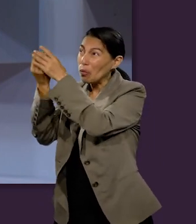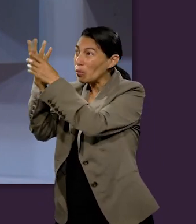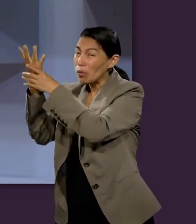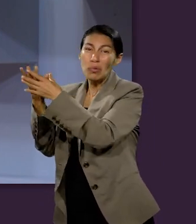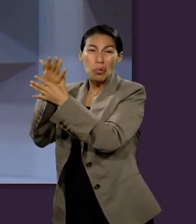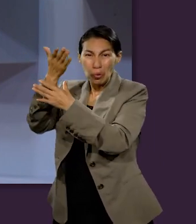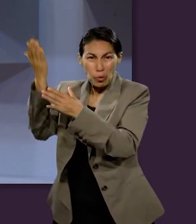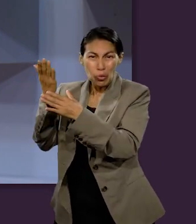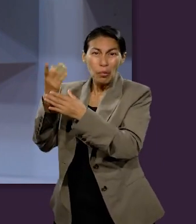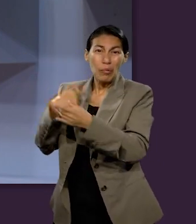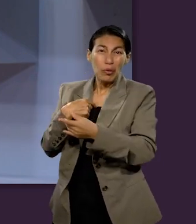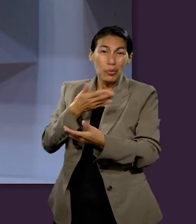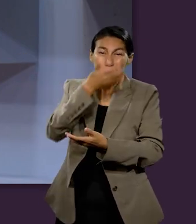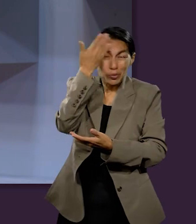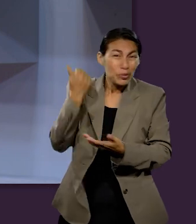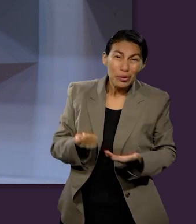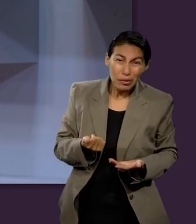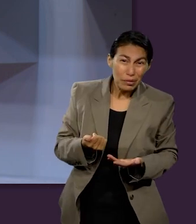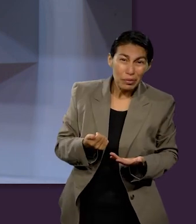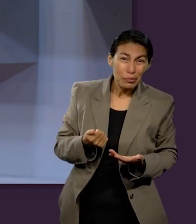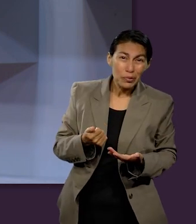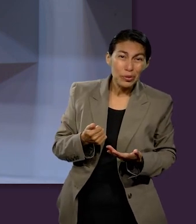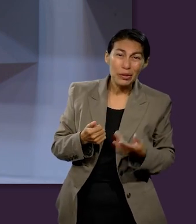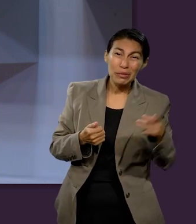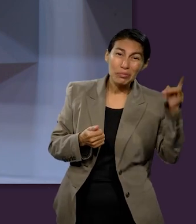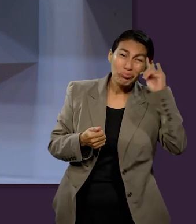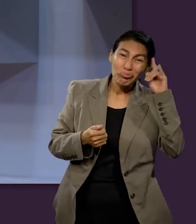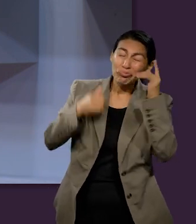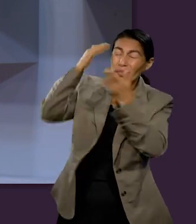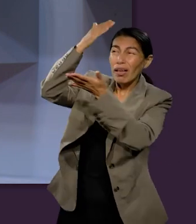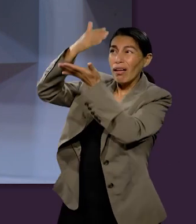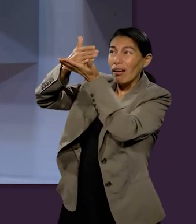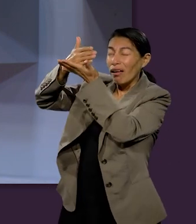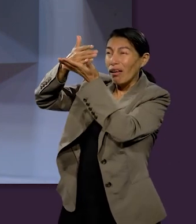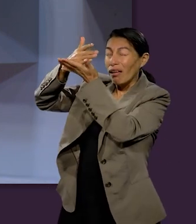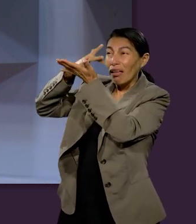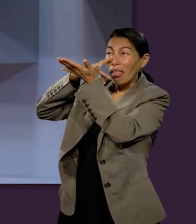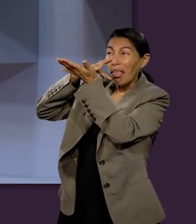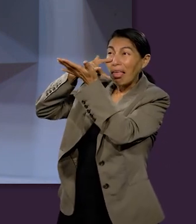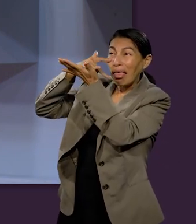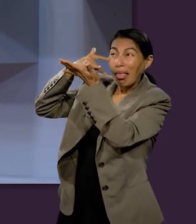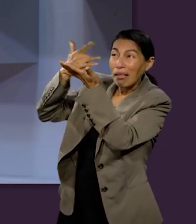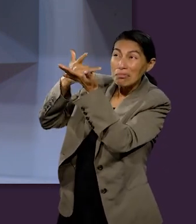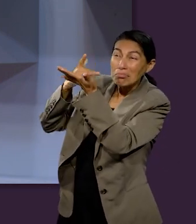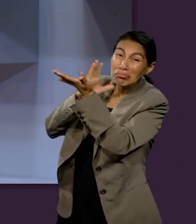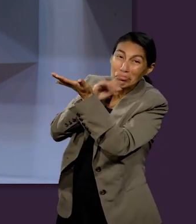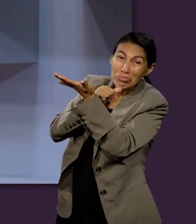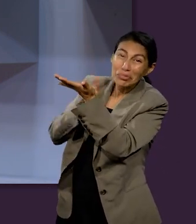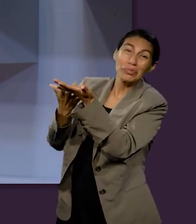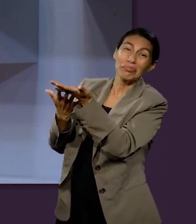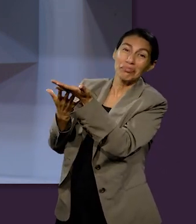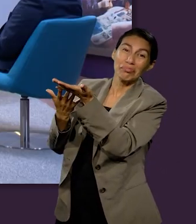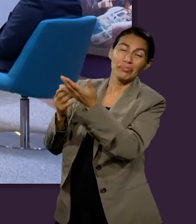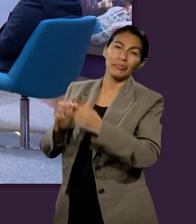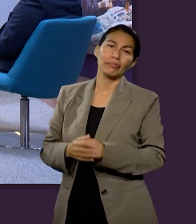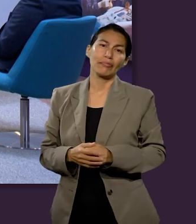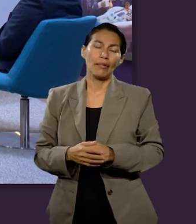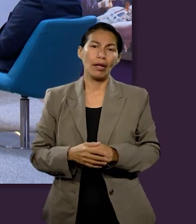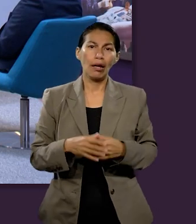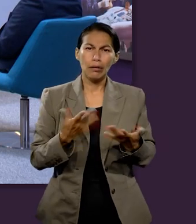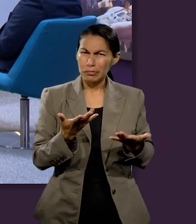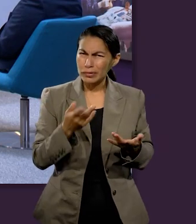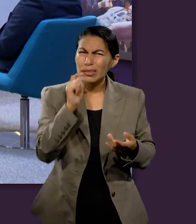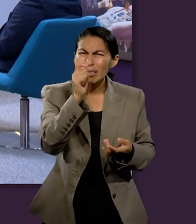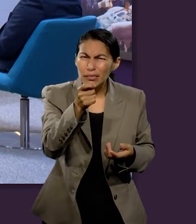una nueva función para el templo, como esa nueva relación que Jesús quiere con nosotros, como